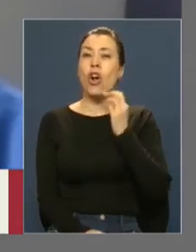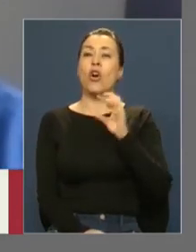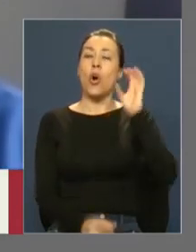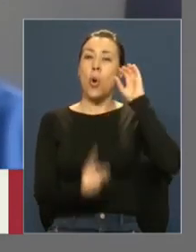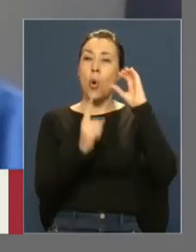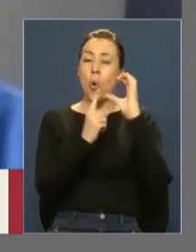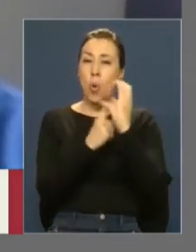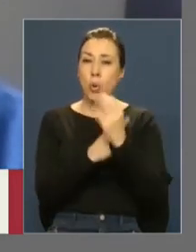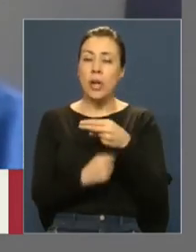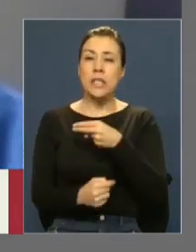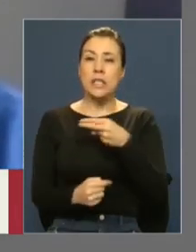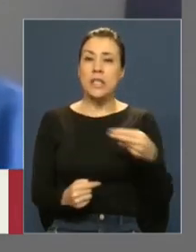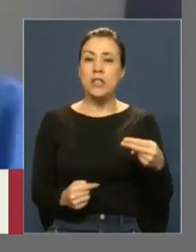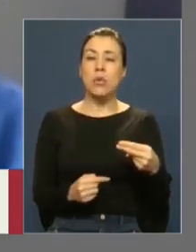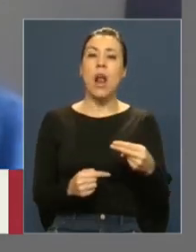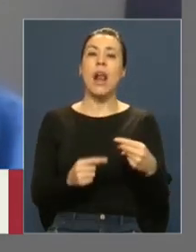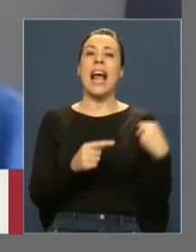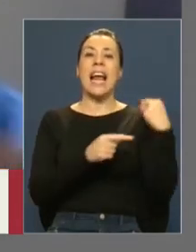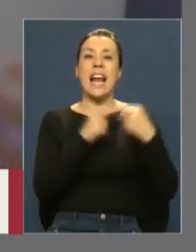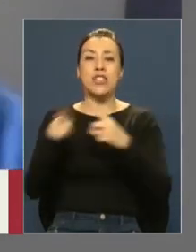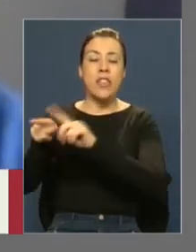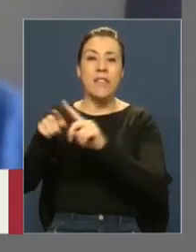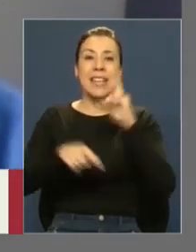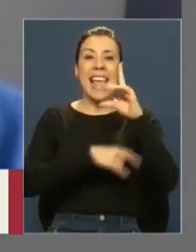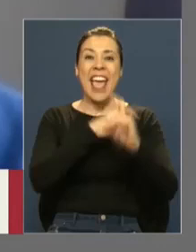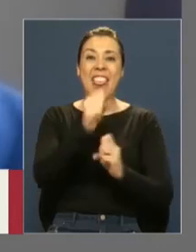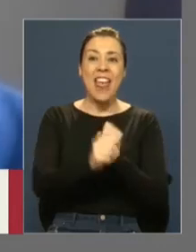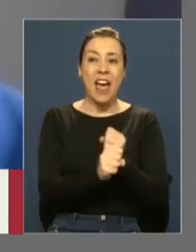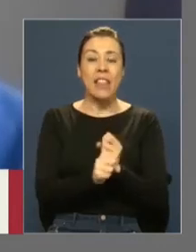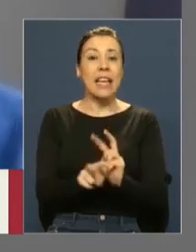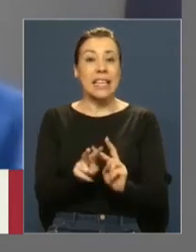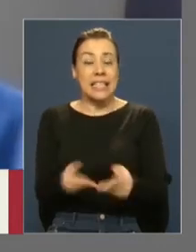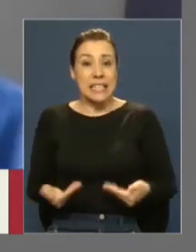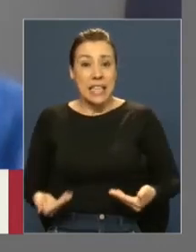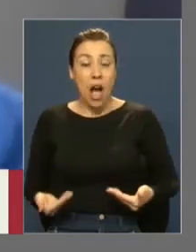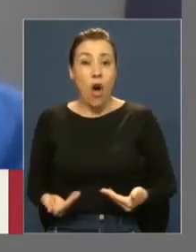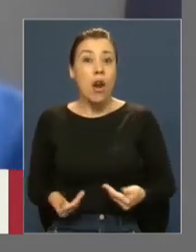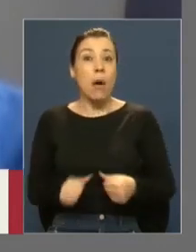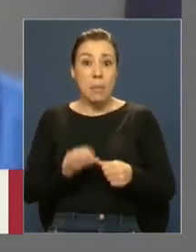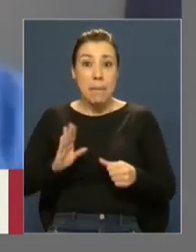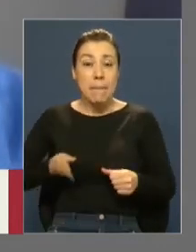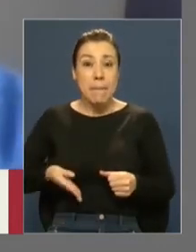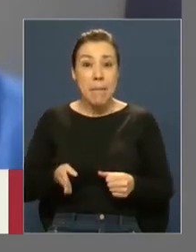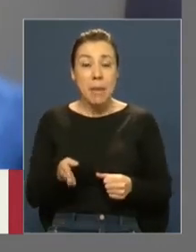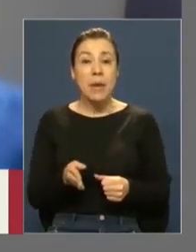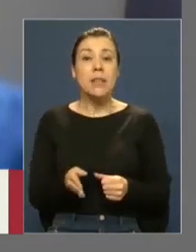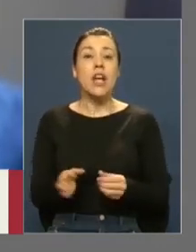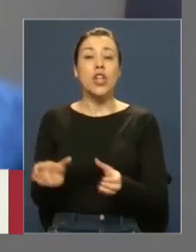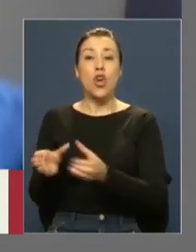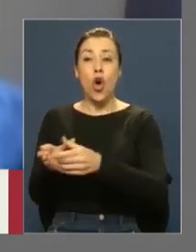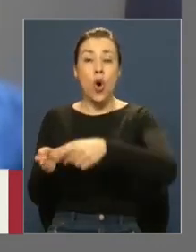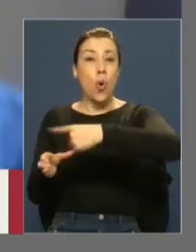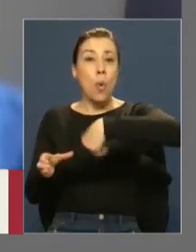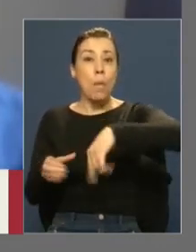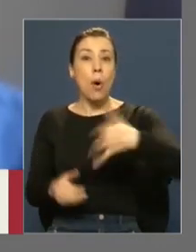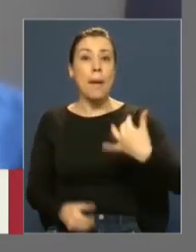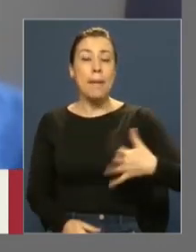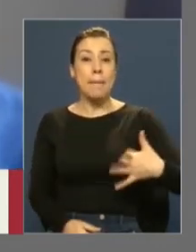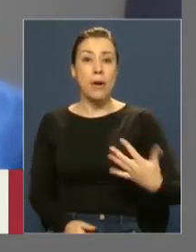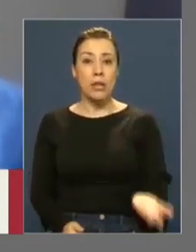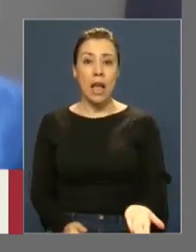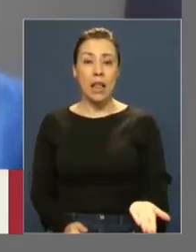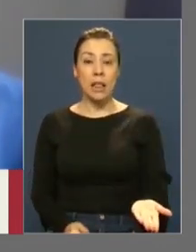sexual, generacional, que se están ejerciendo muy habitualmente contra sectores importantes de la